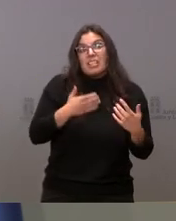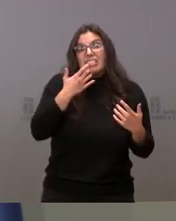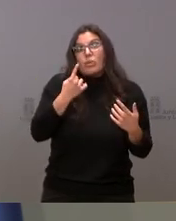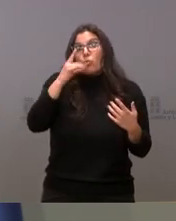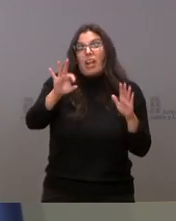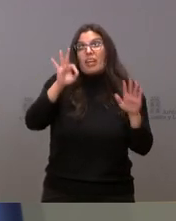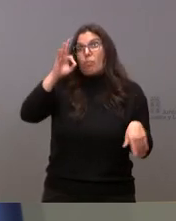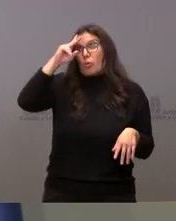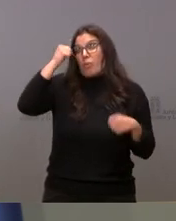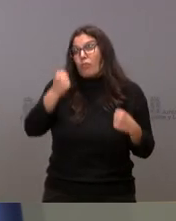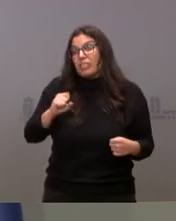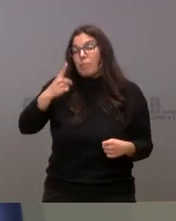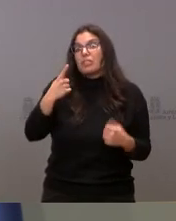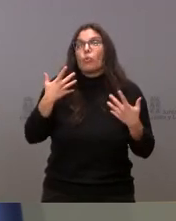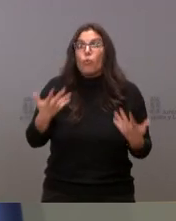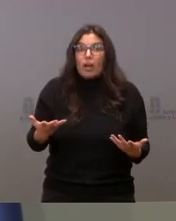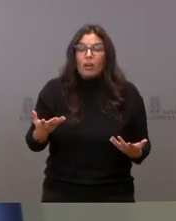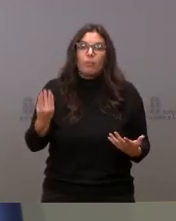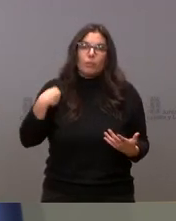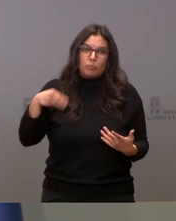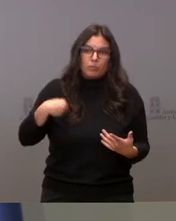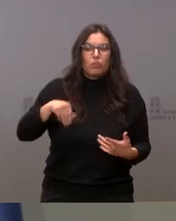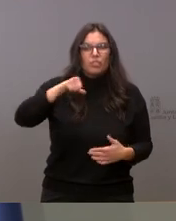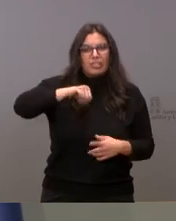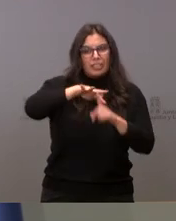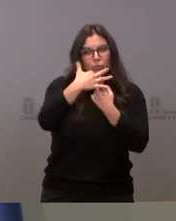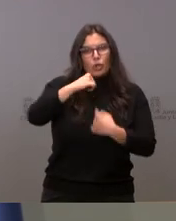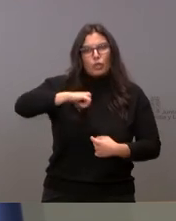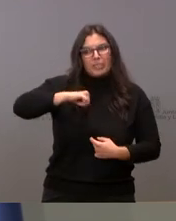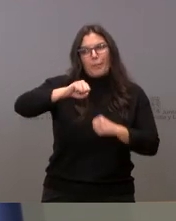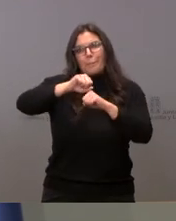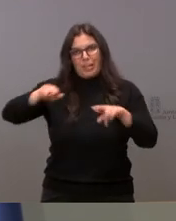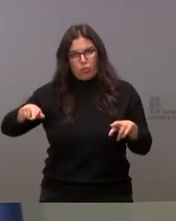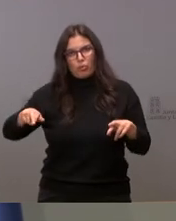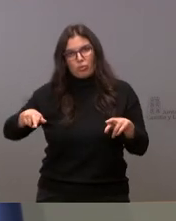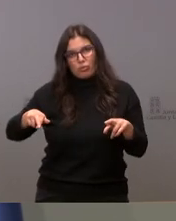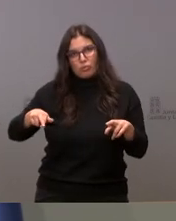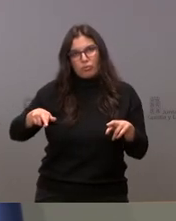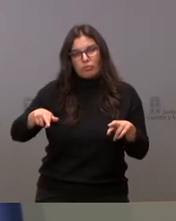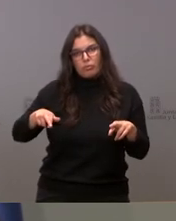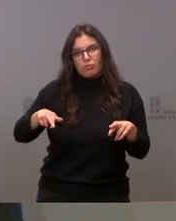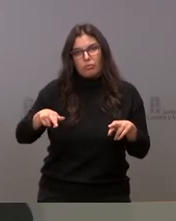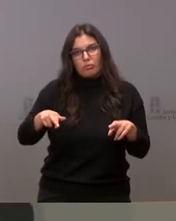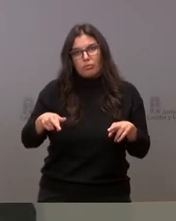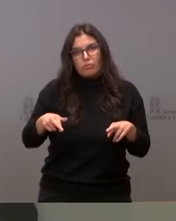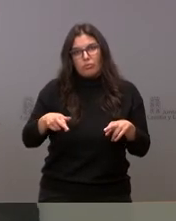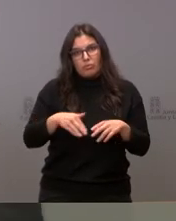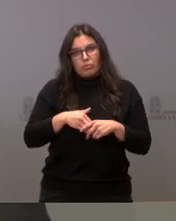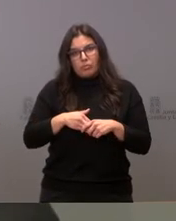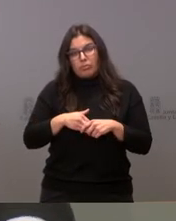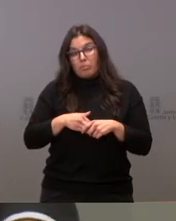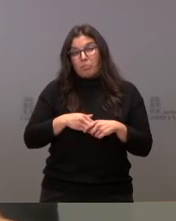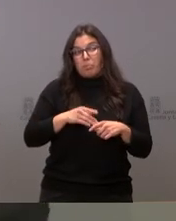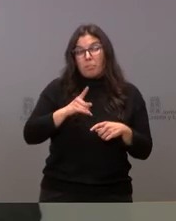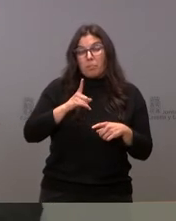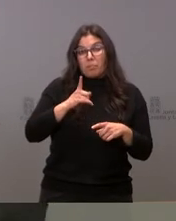alguna, es aquella en donde la situación hospitalaria está peor, el número de ingresos está peor, que si no tengo